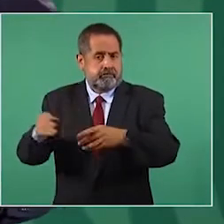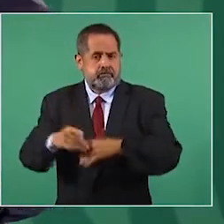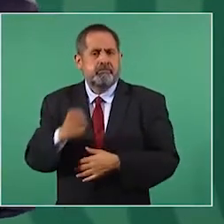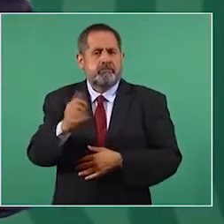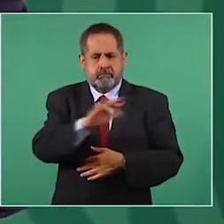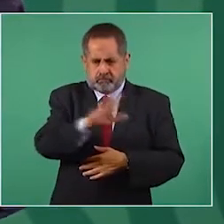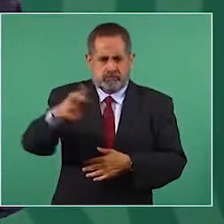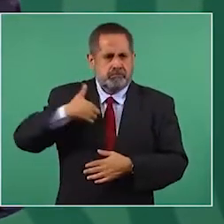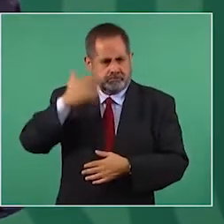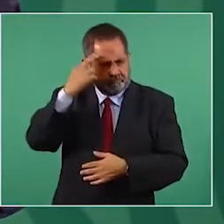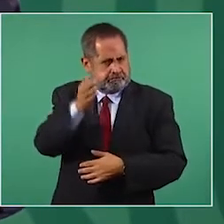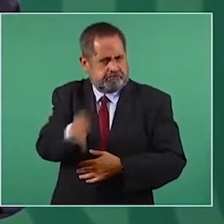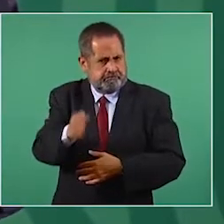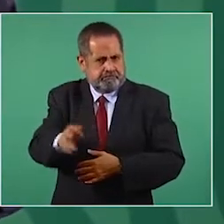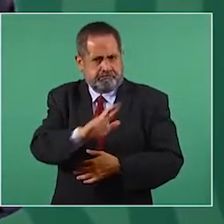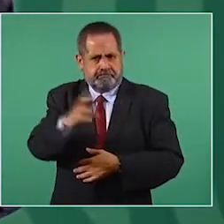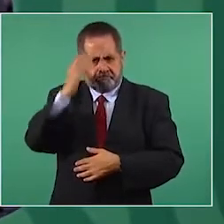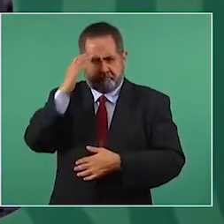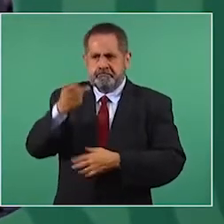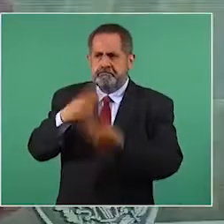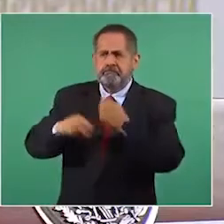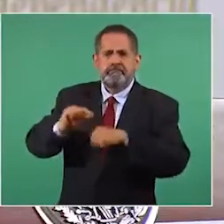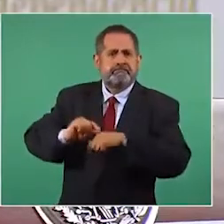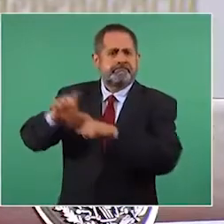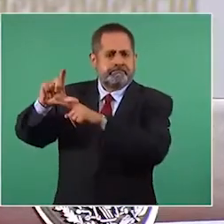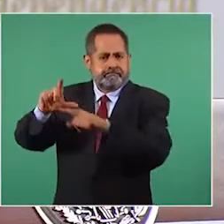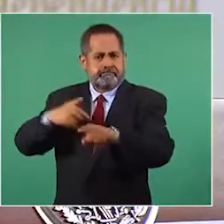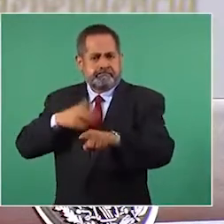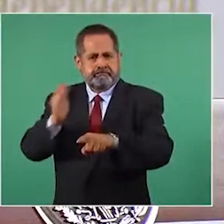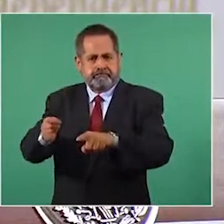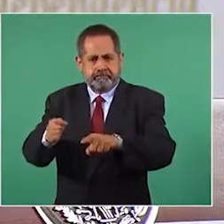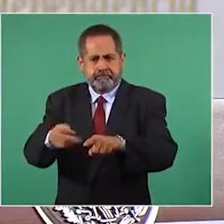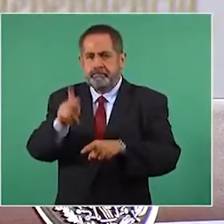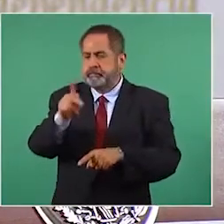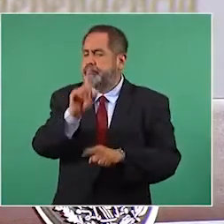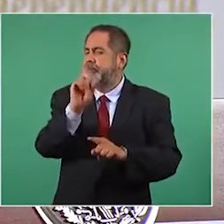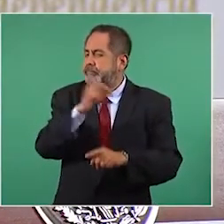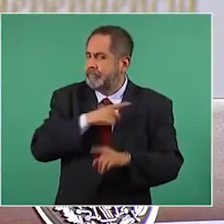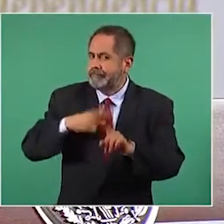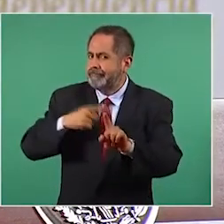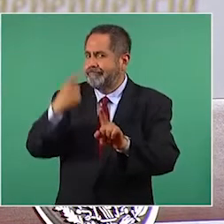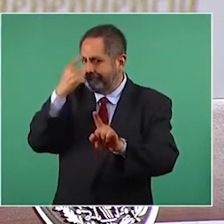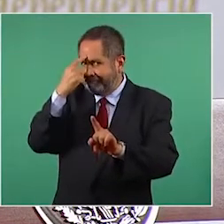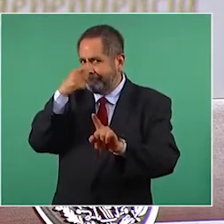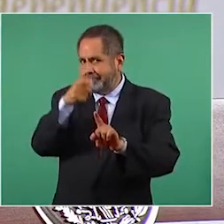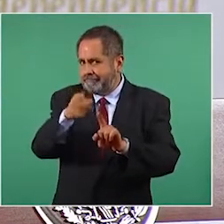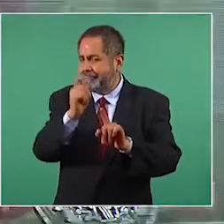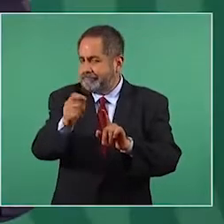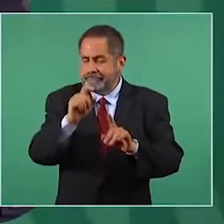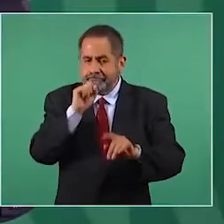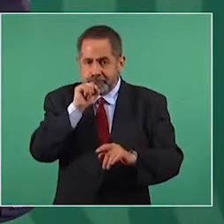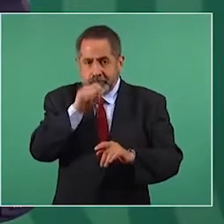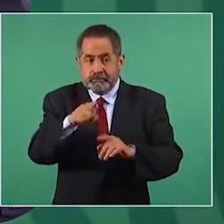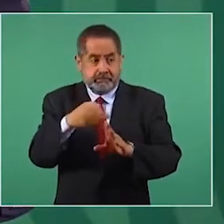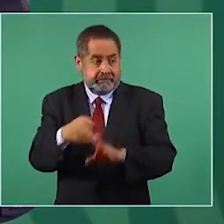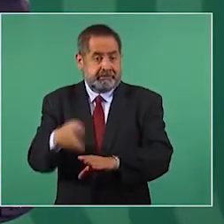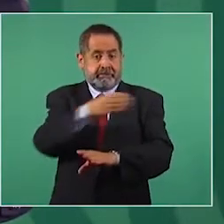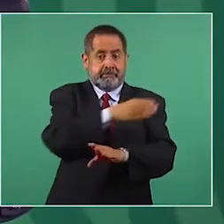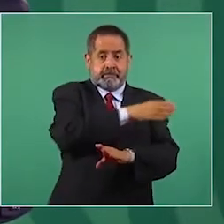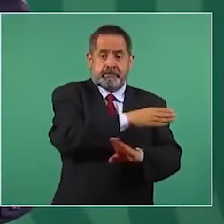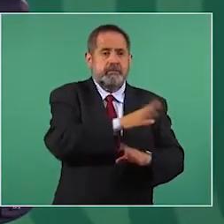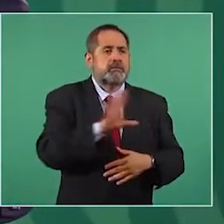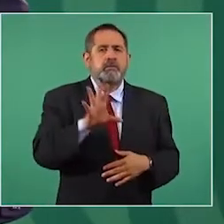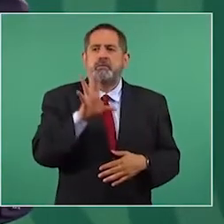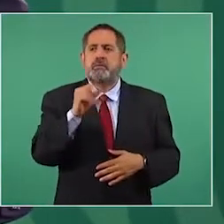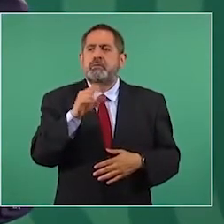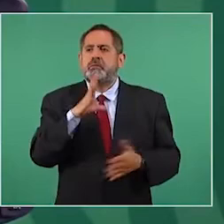reconociendo que ha habido incremento, pero debe de tomarse en cuenta de que no se